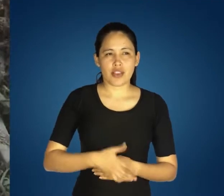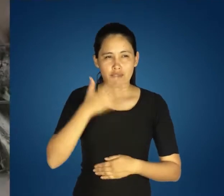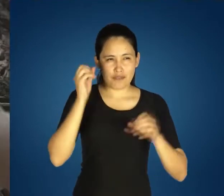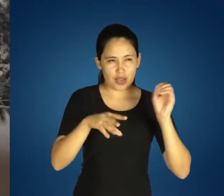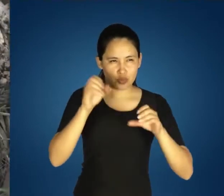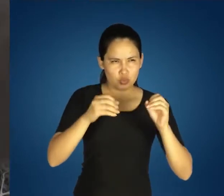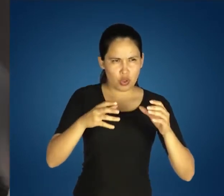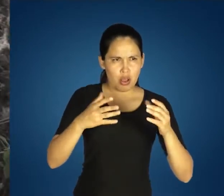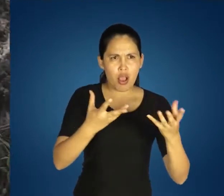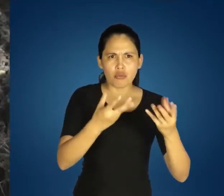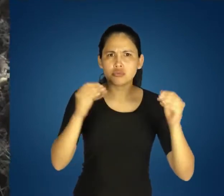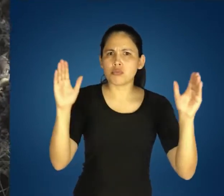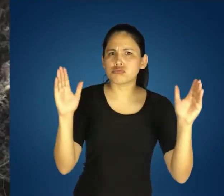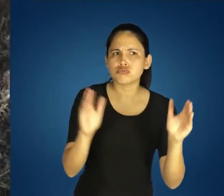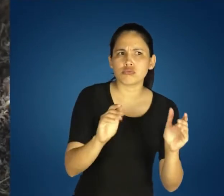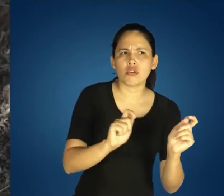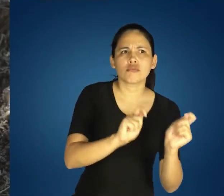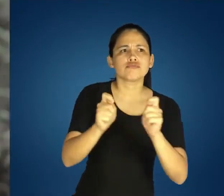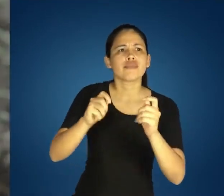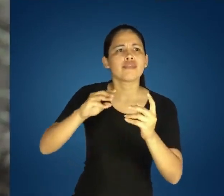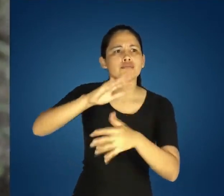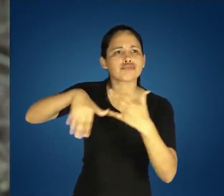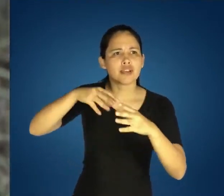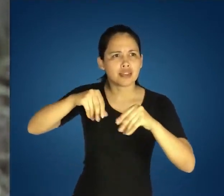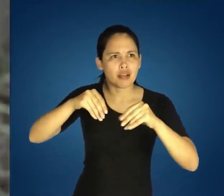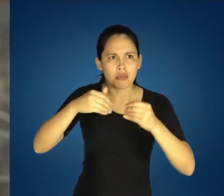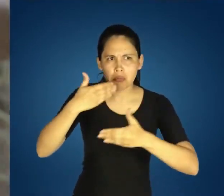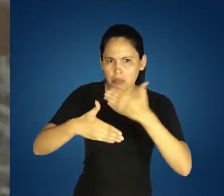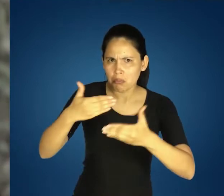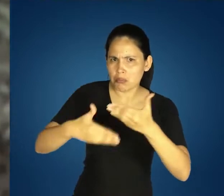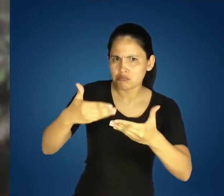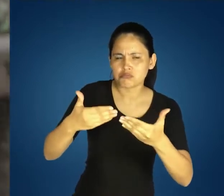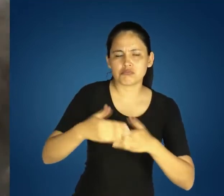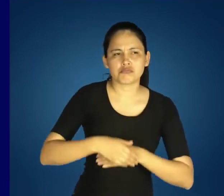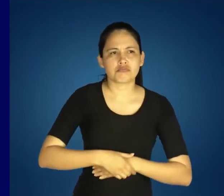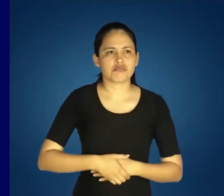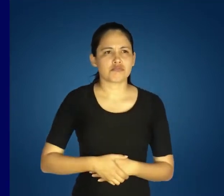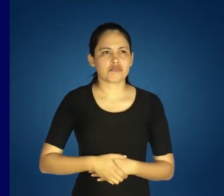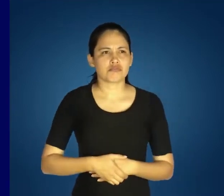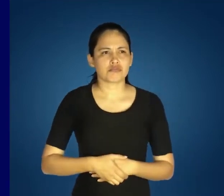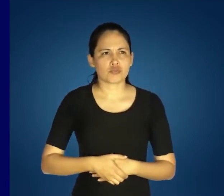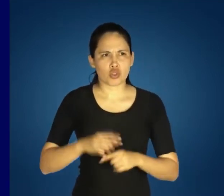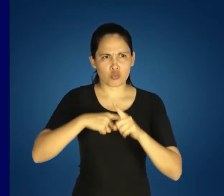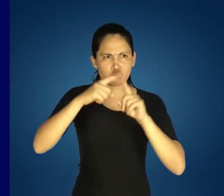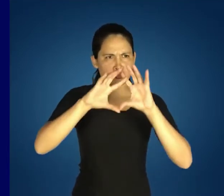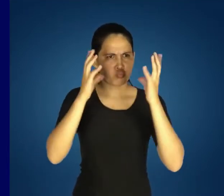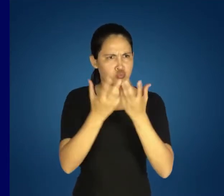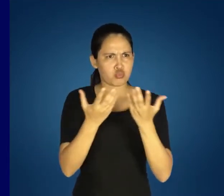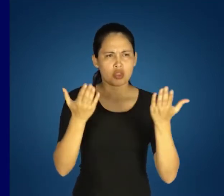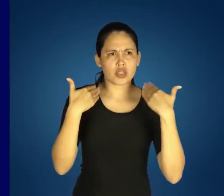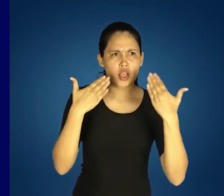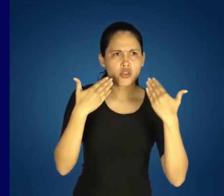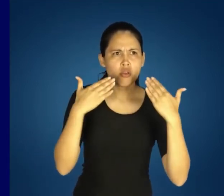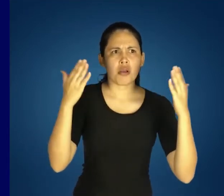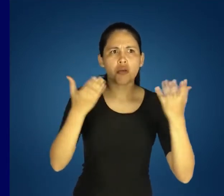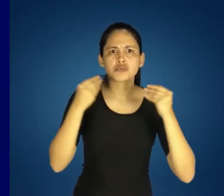Ayuda a disminuir la cantidad de residuos produciendo abono Contribuye a reducir los